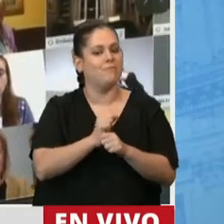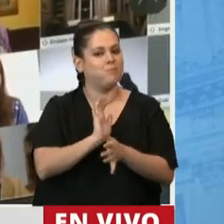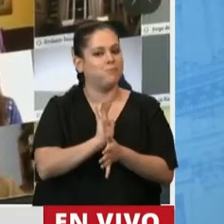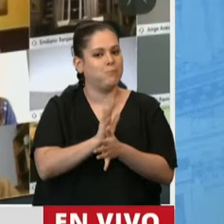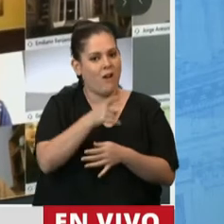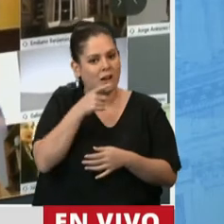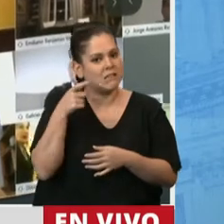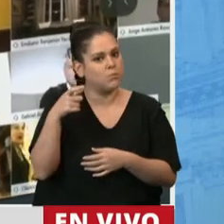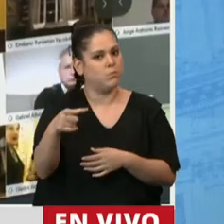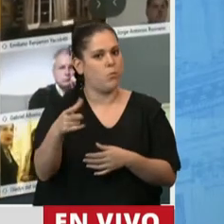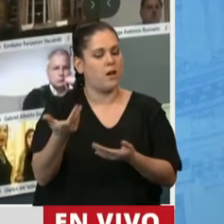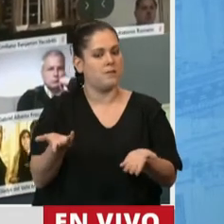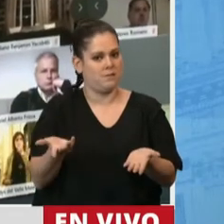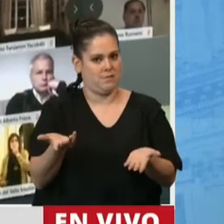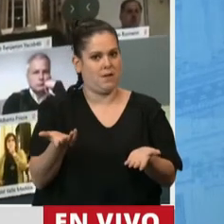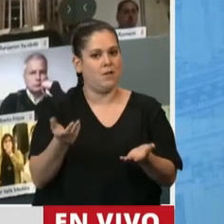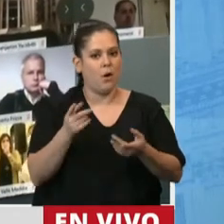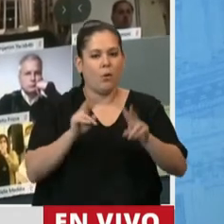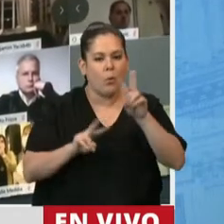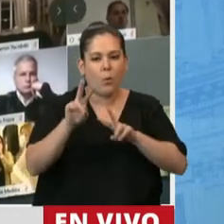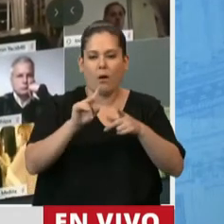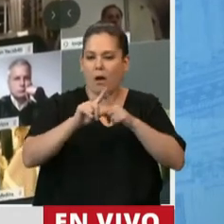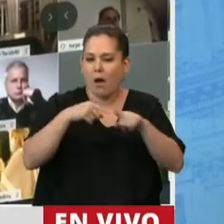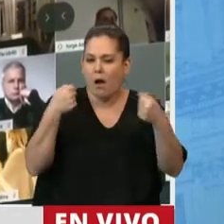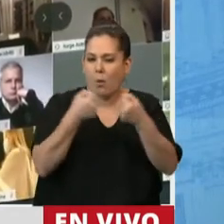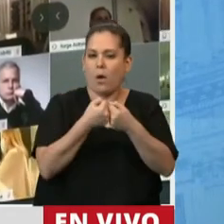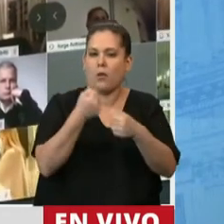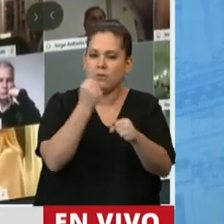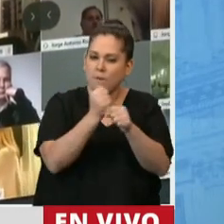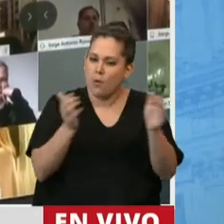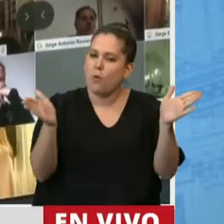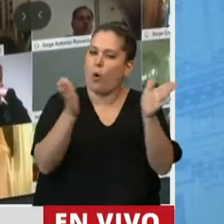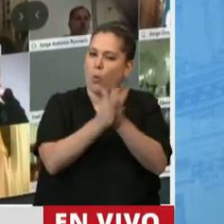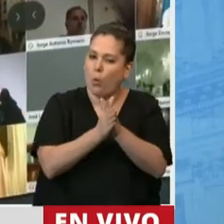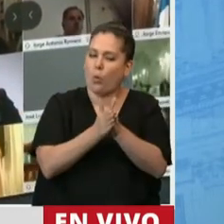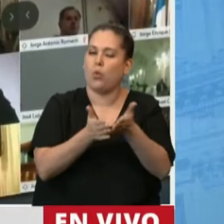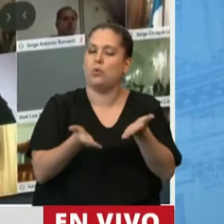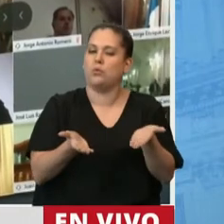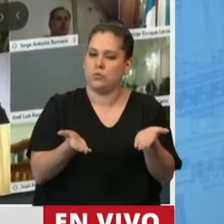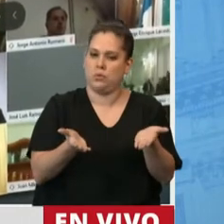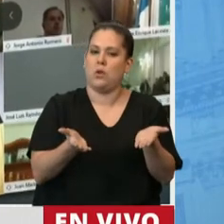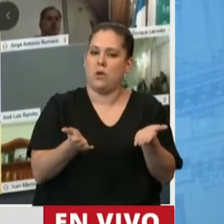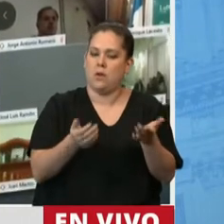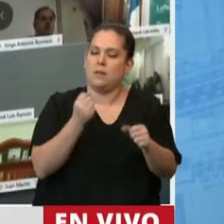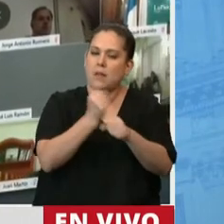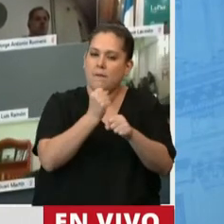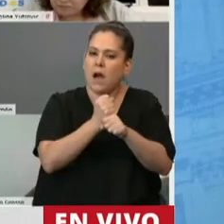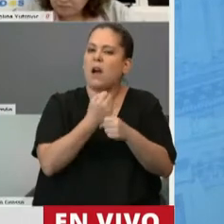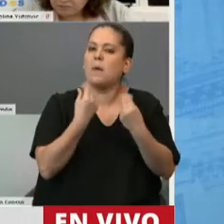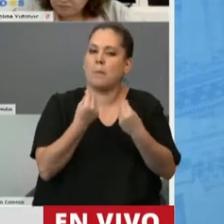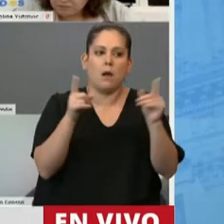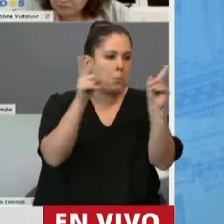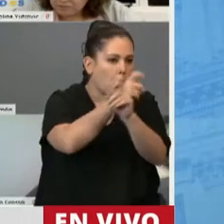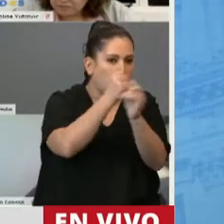mediante la generación de consensos y el trabajo conjunto podamos trabajar en respuestas y soluciones que en